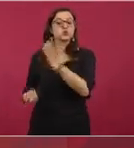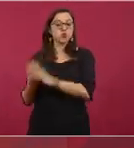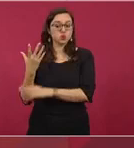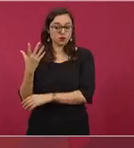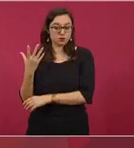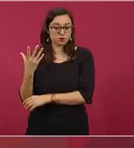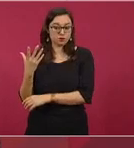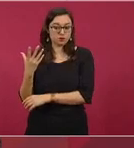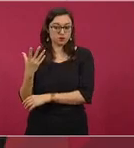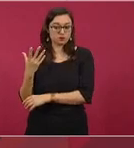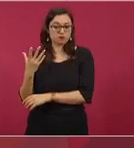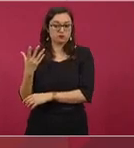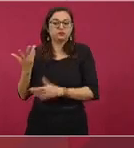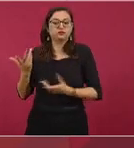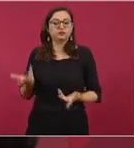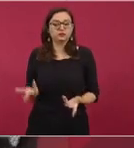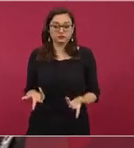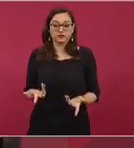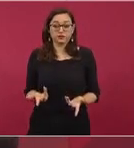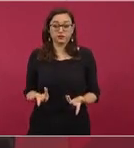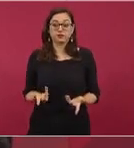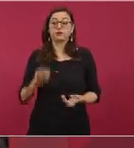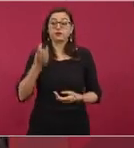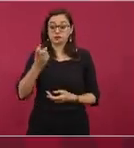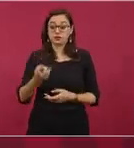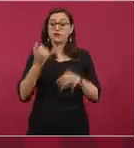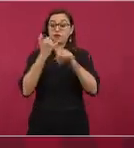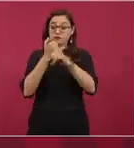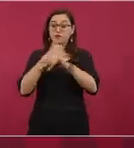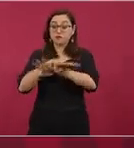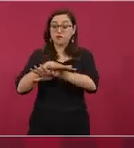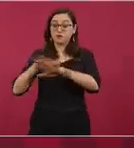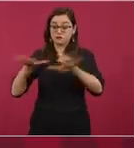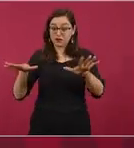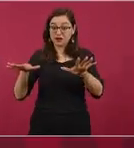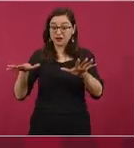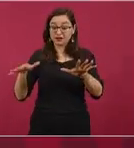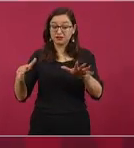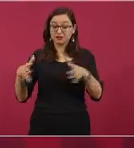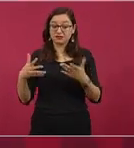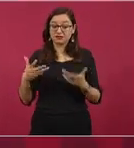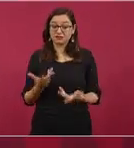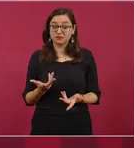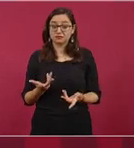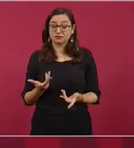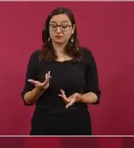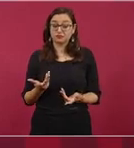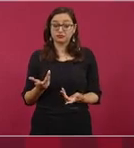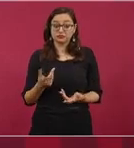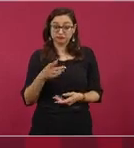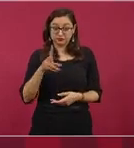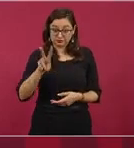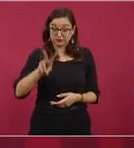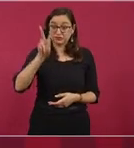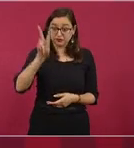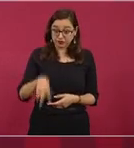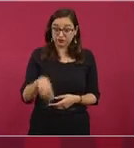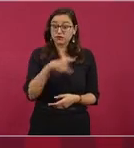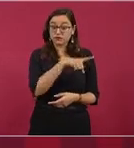Entonces, esto para información de los que de verdad